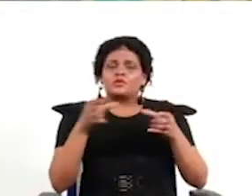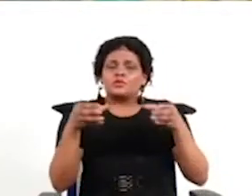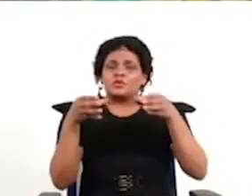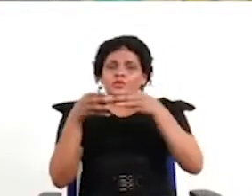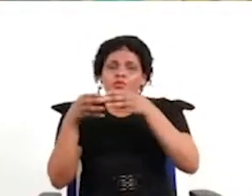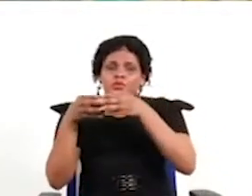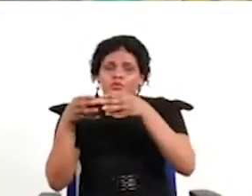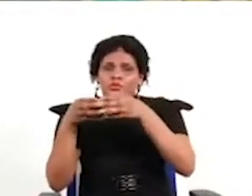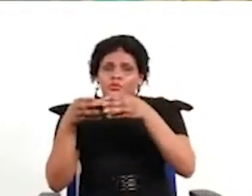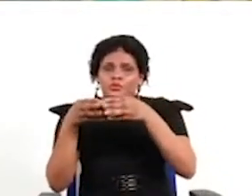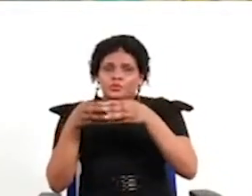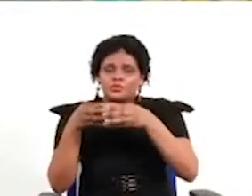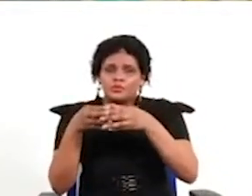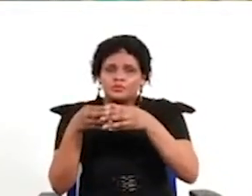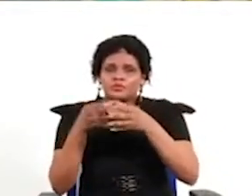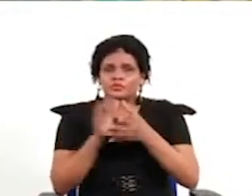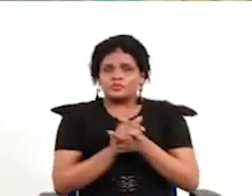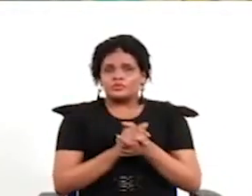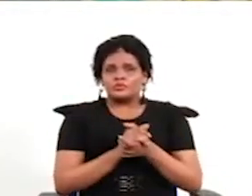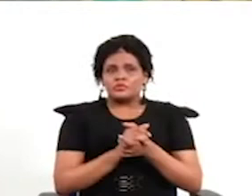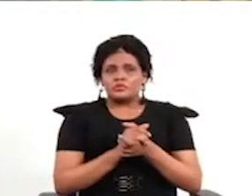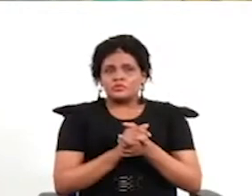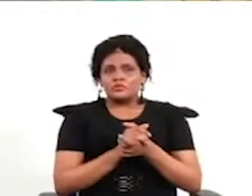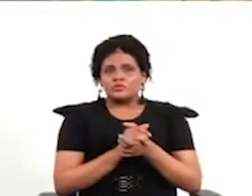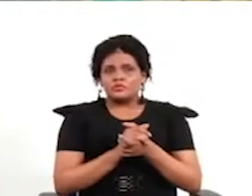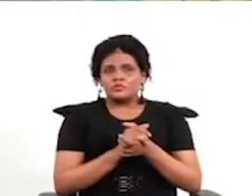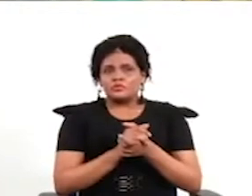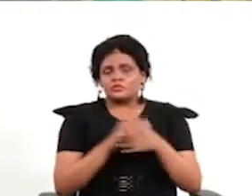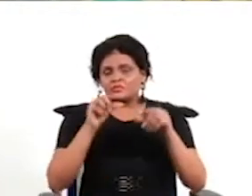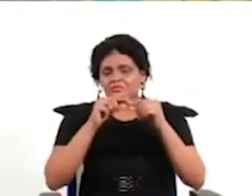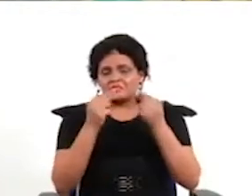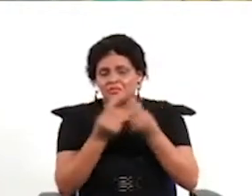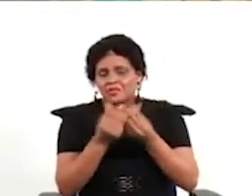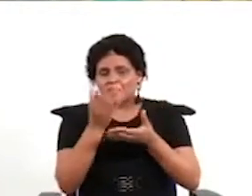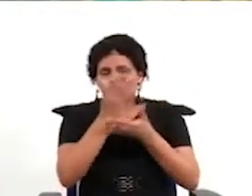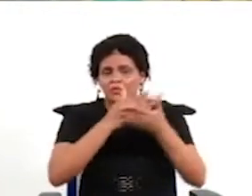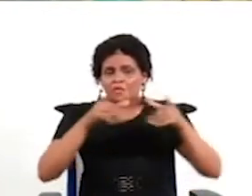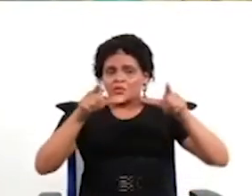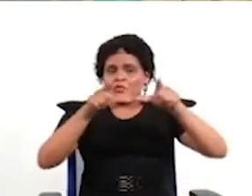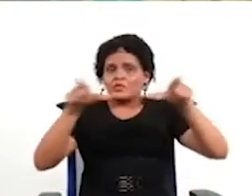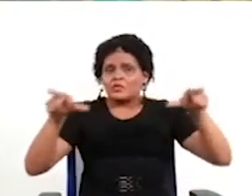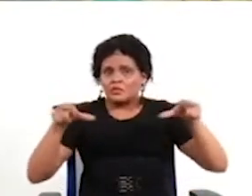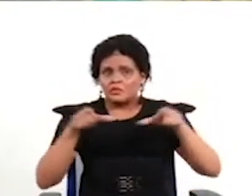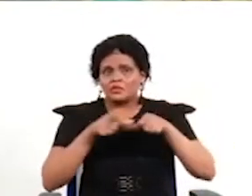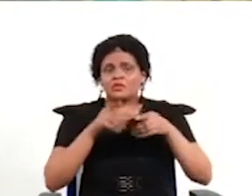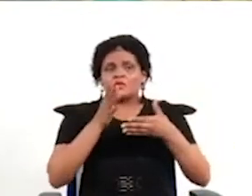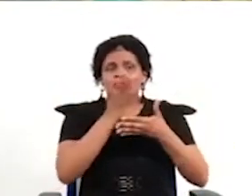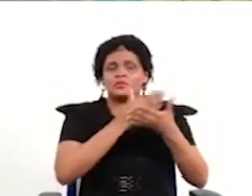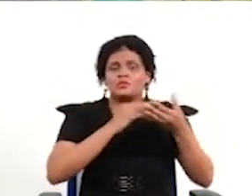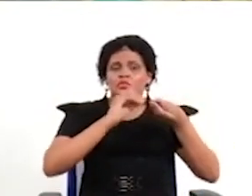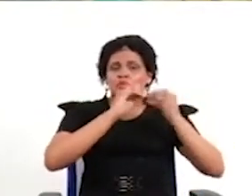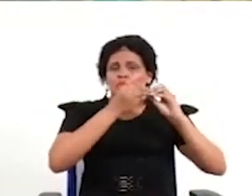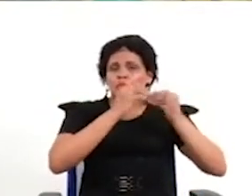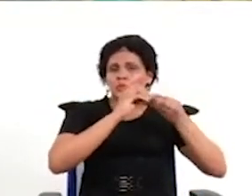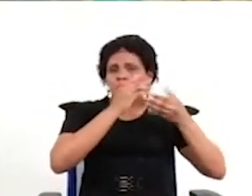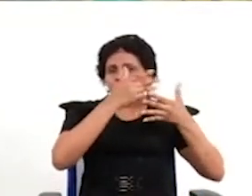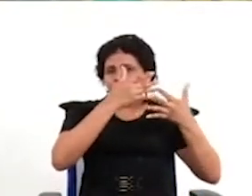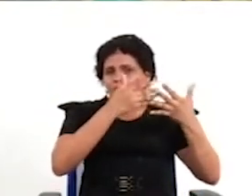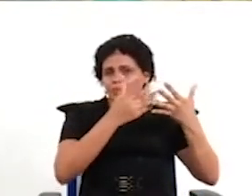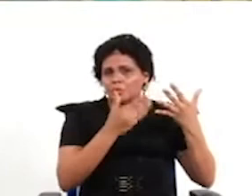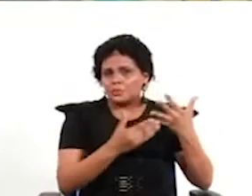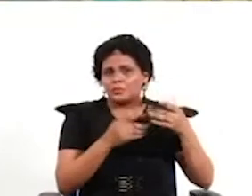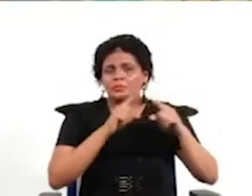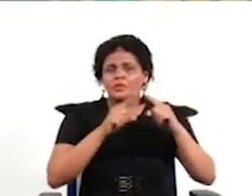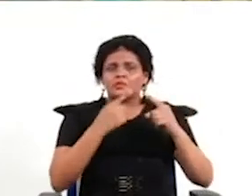los ELAS los encuentros locales autoorganizados con un número determinado de gente habilitaban un